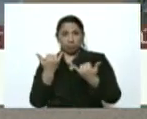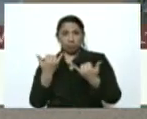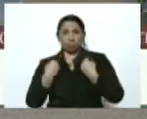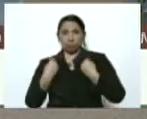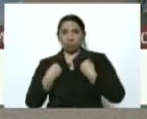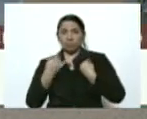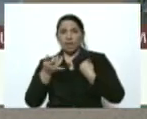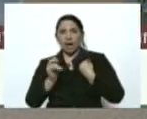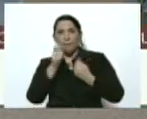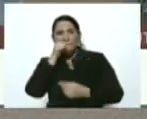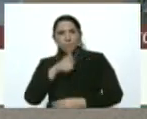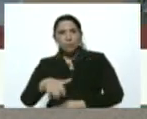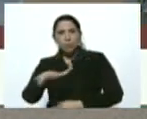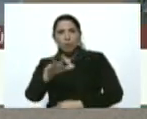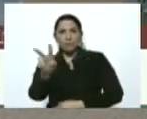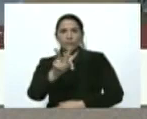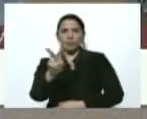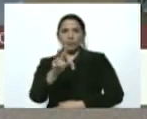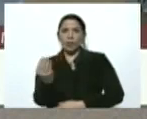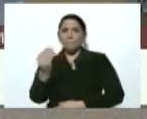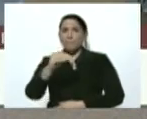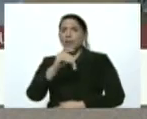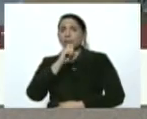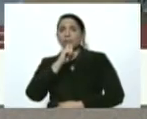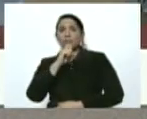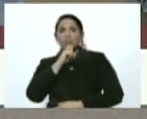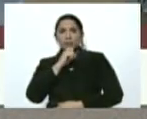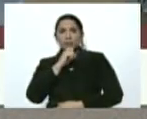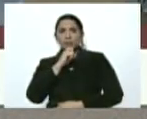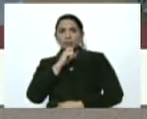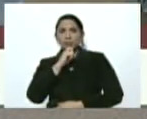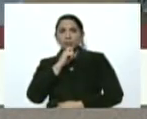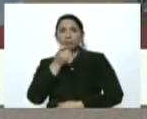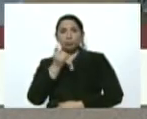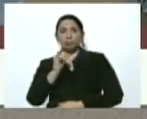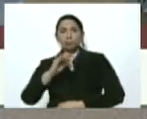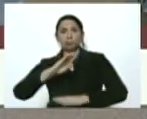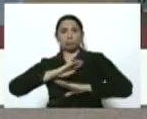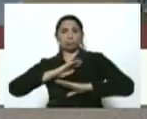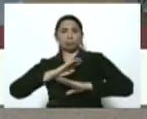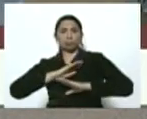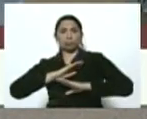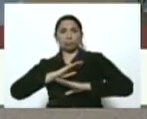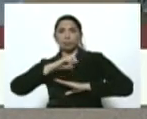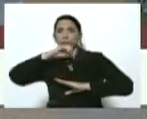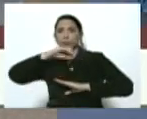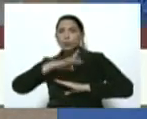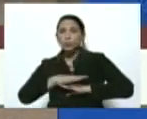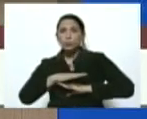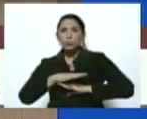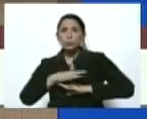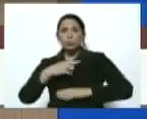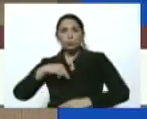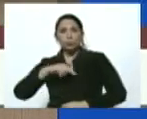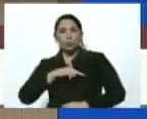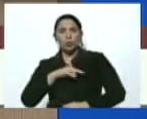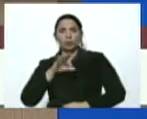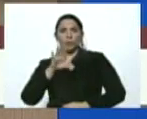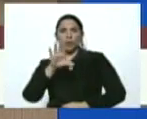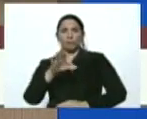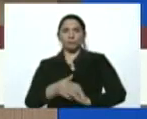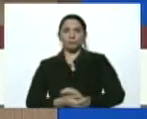está el pueblo de Venezuela en las más difíciles que nos haya correspondido en la historia de nuestro país